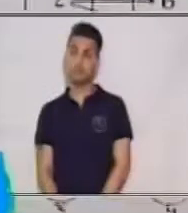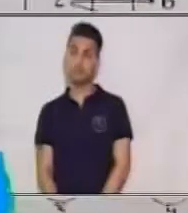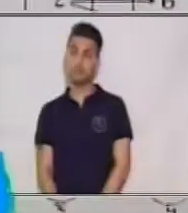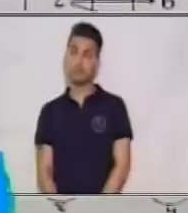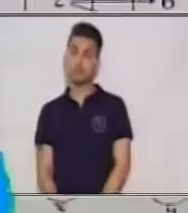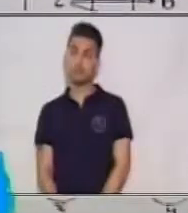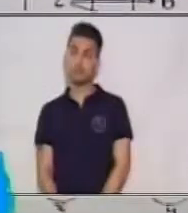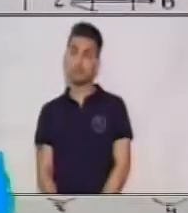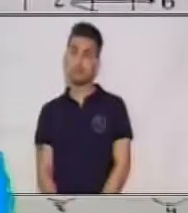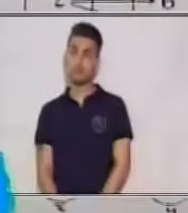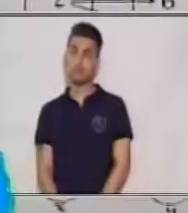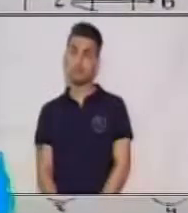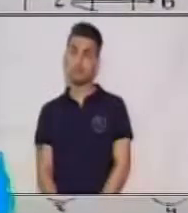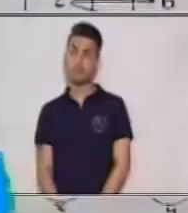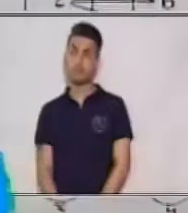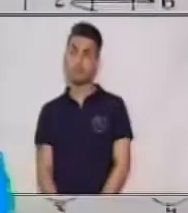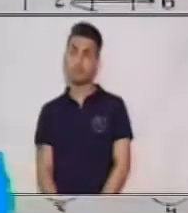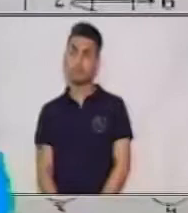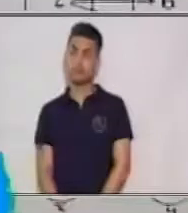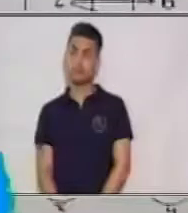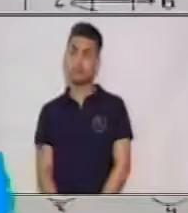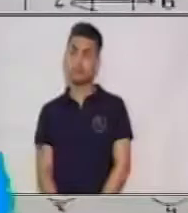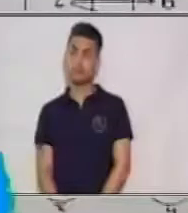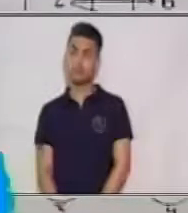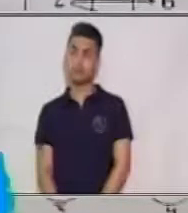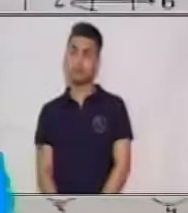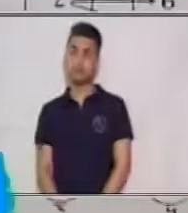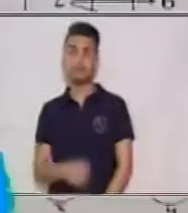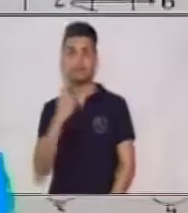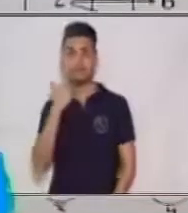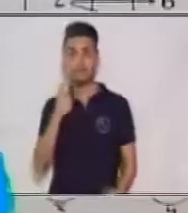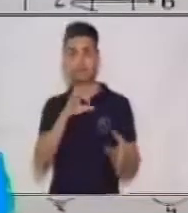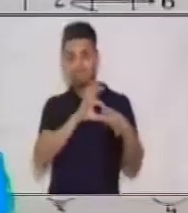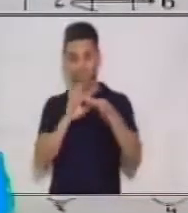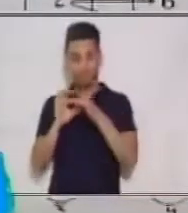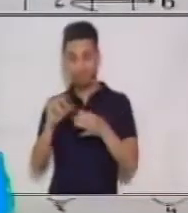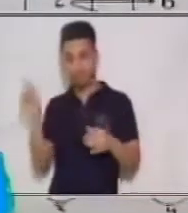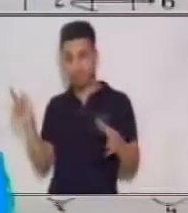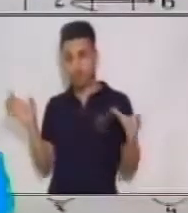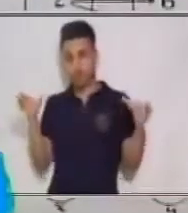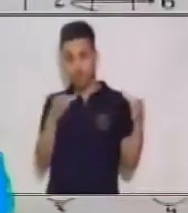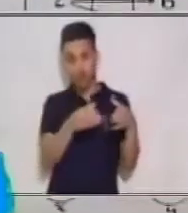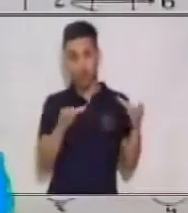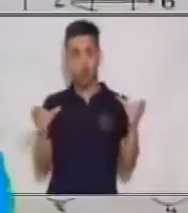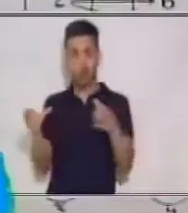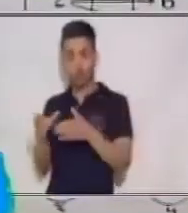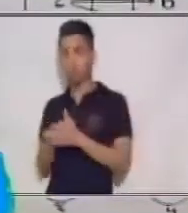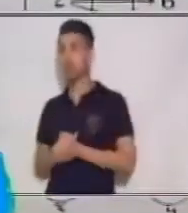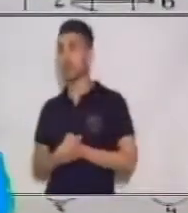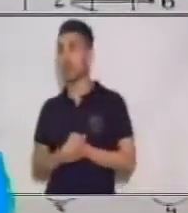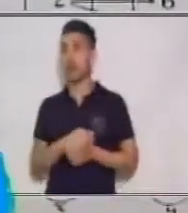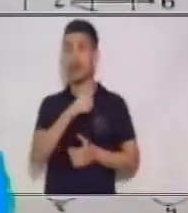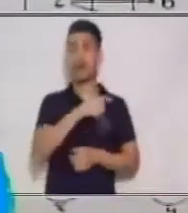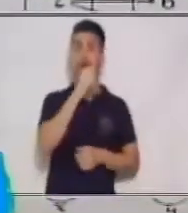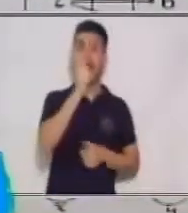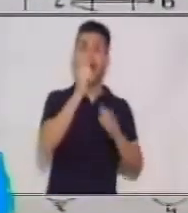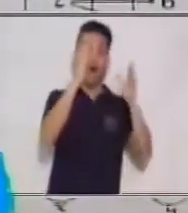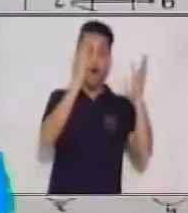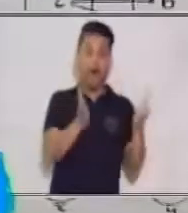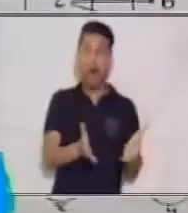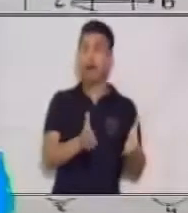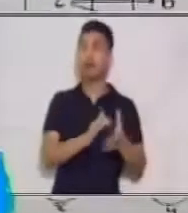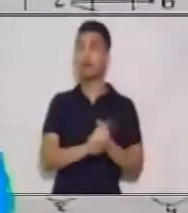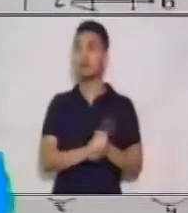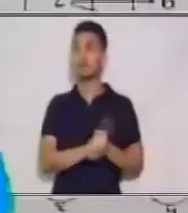Cuando relacionamos los conjuntos, a este conjunto A le vamos a